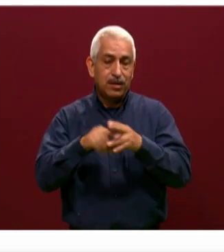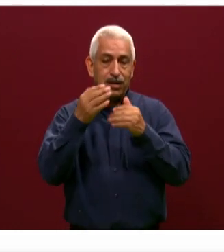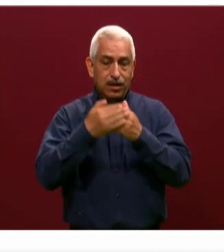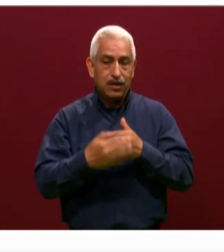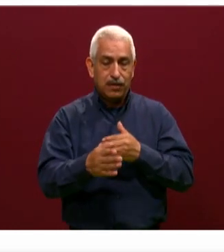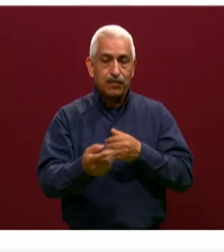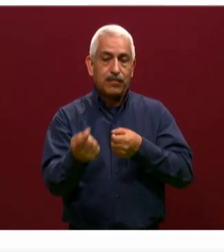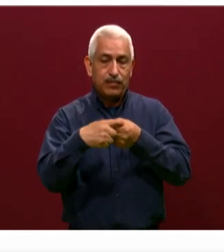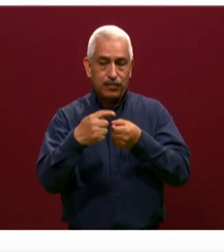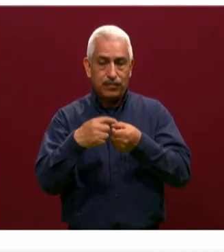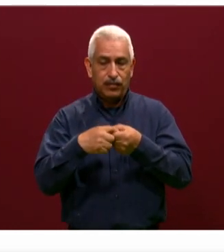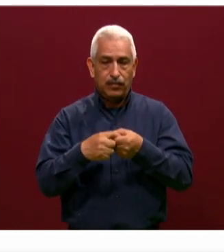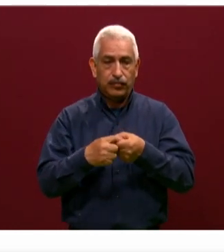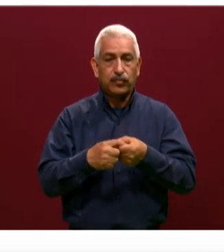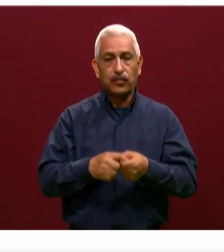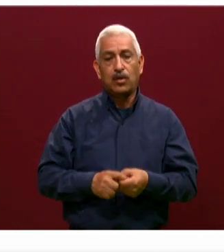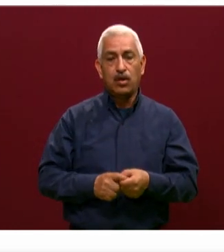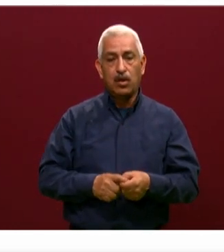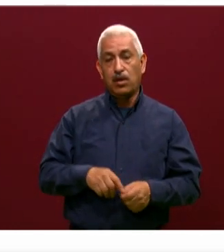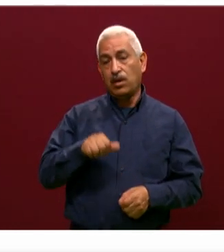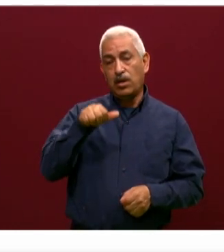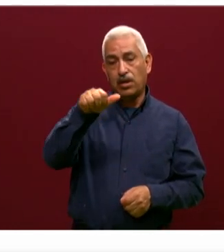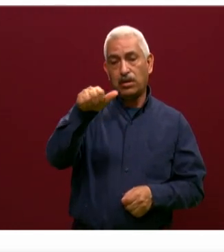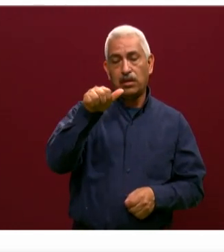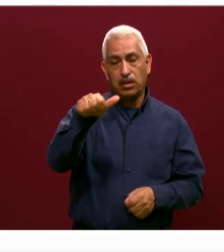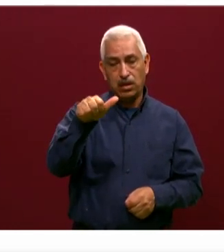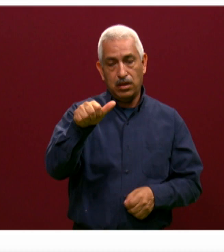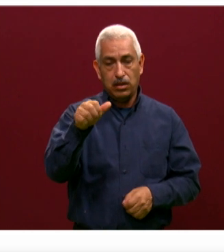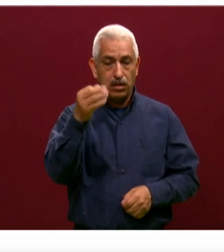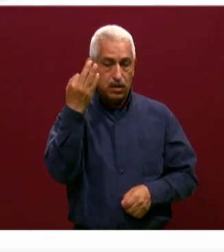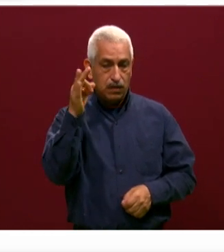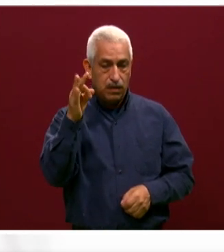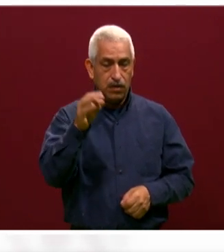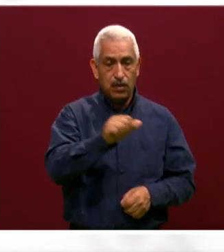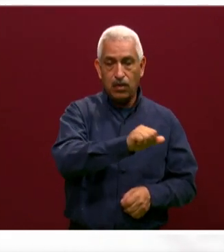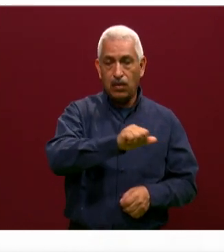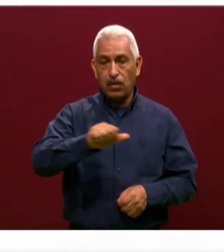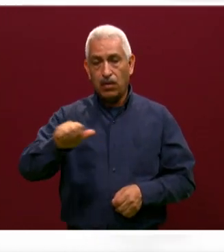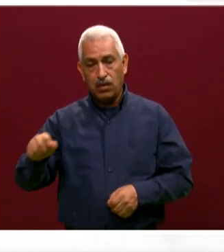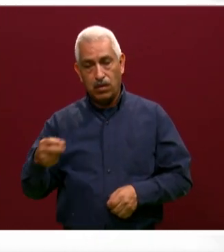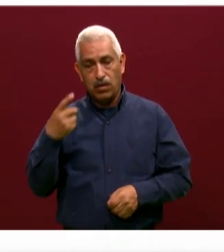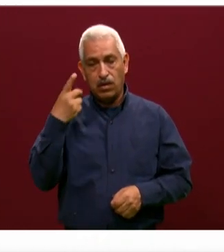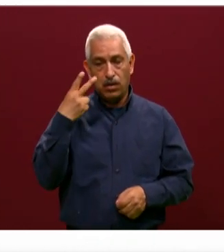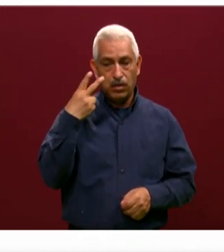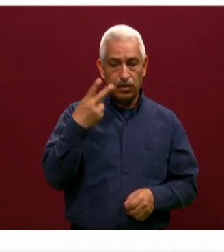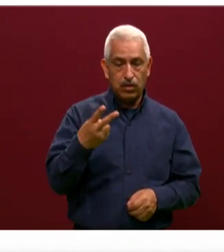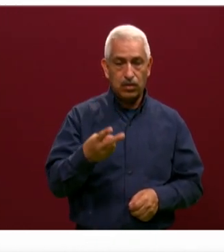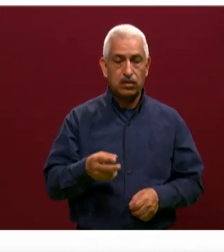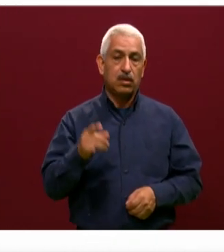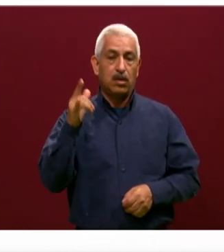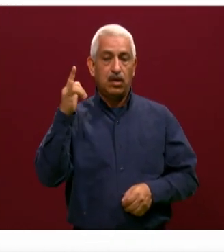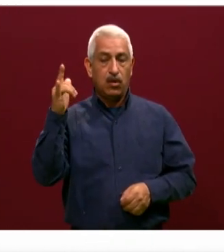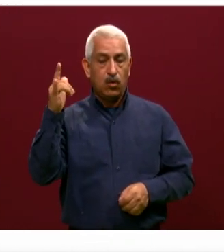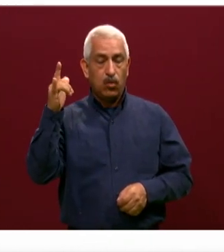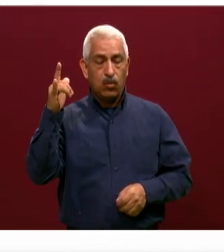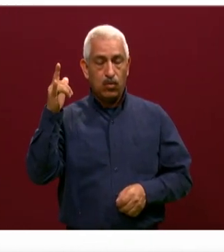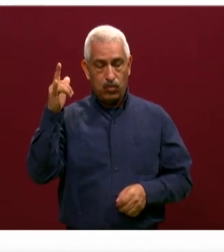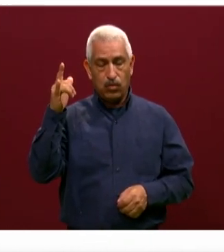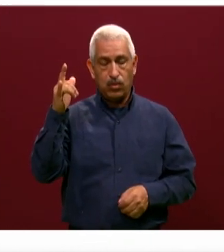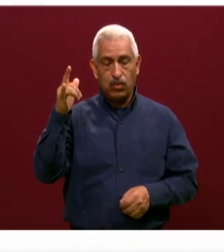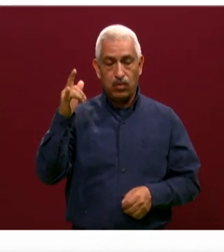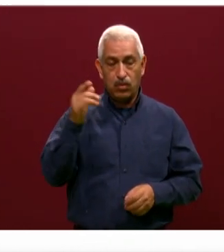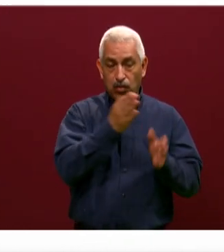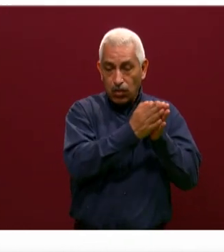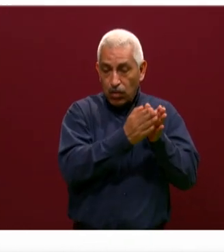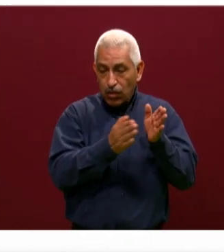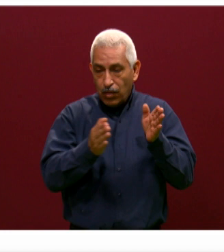Empezamos el 6 de febrero al 2 de julio de 2021. Ese va a ser el inicio de nuestro proceso de preinscripción. de febrero al 2 de